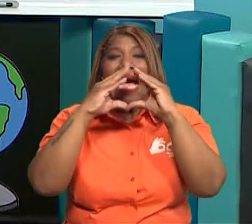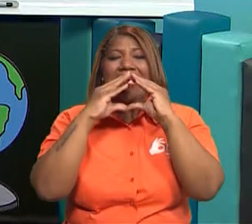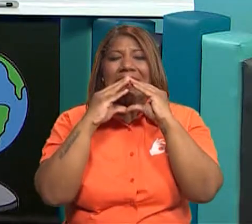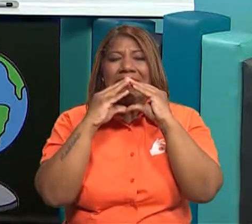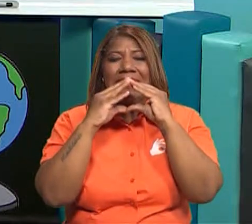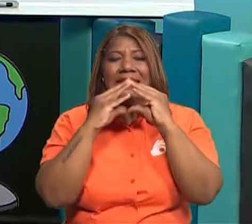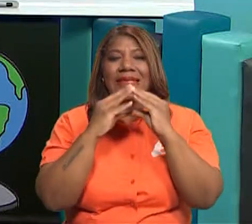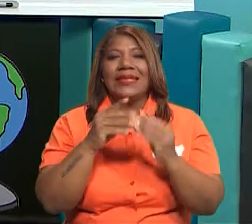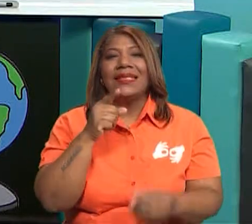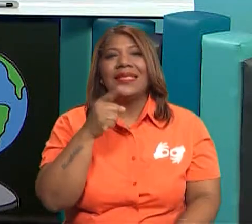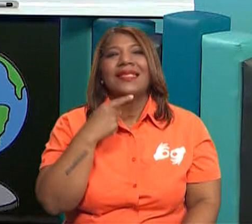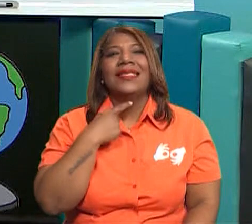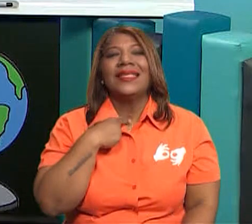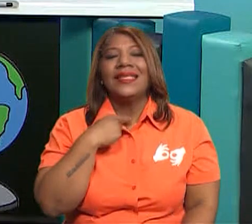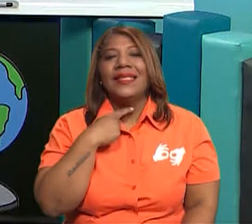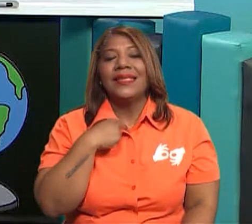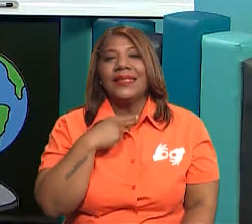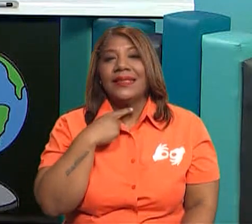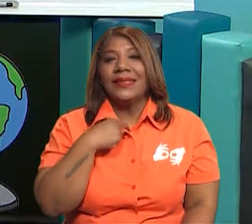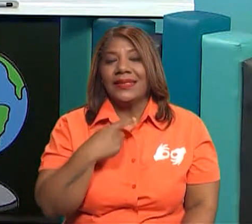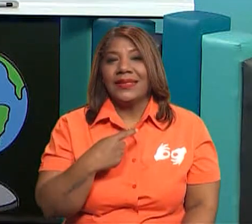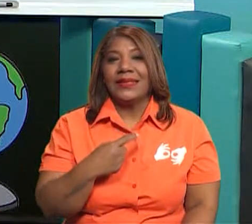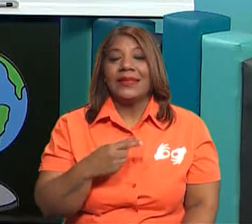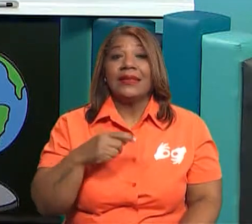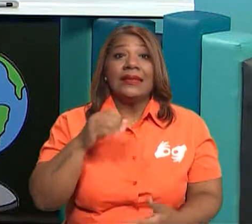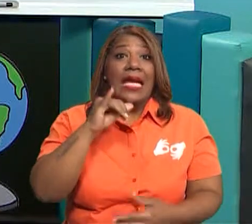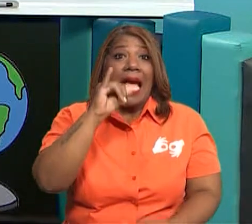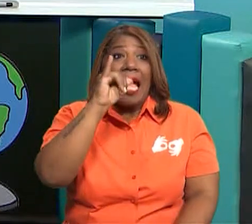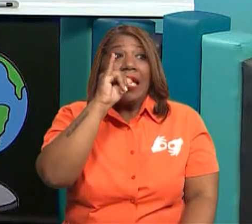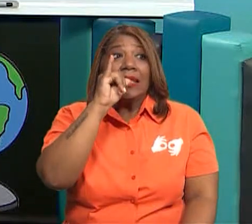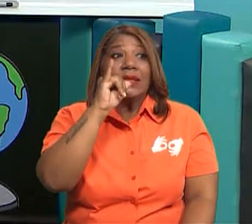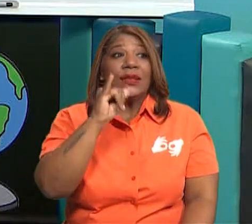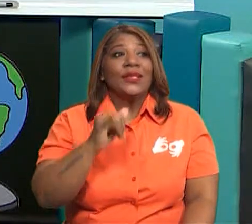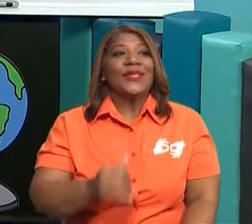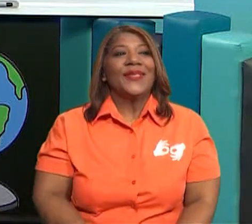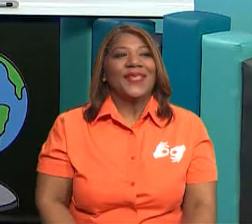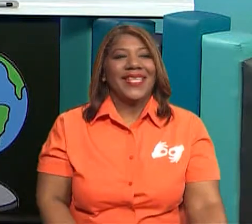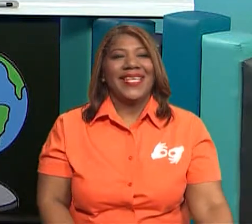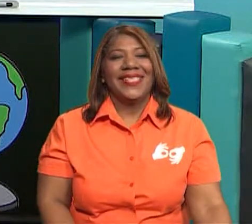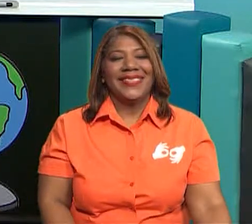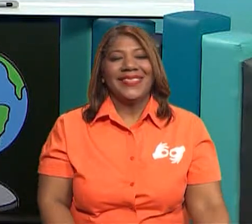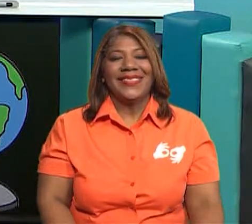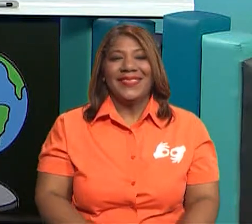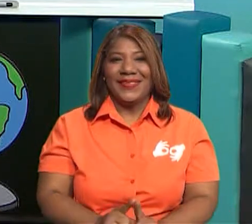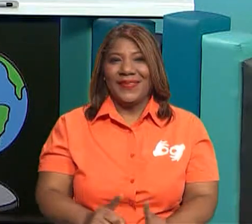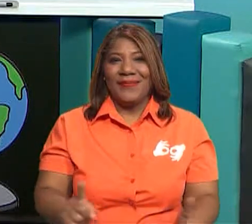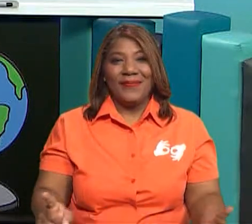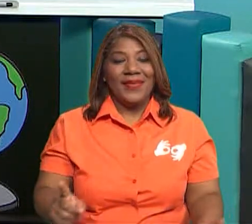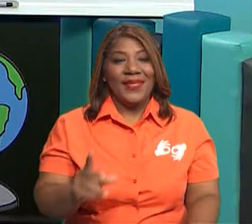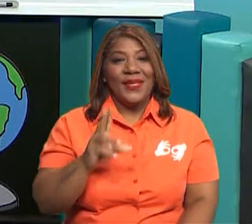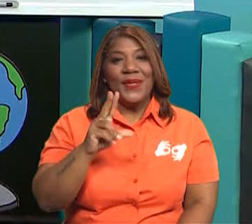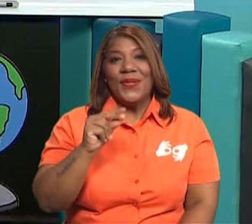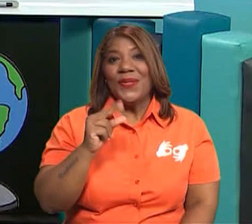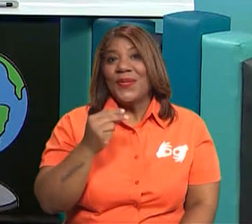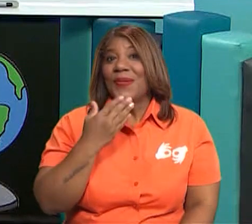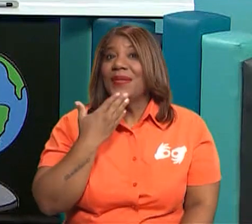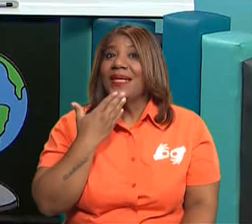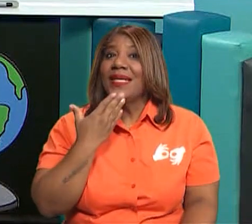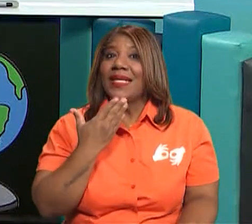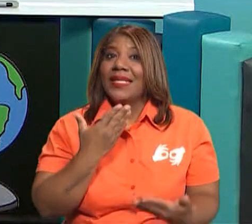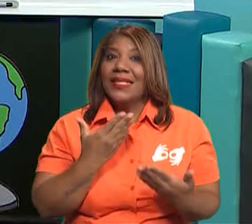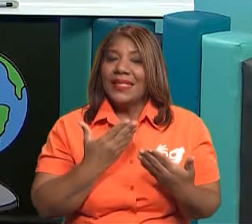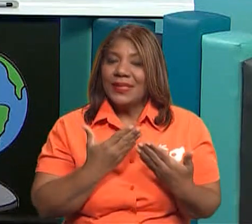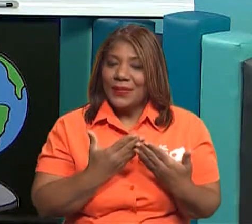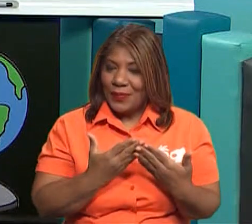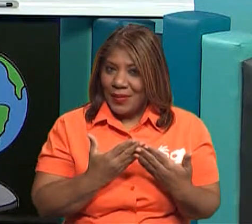sé que a ti te gusta la soda, yo la sé, yo lo sé. Pero no es lo saludable